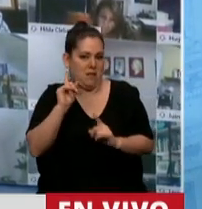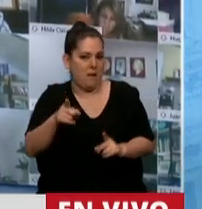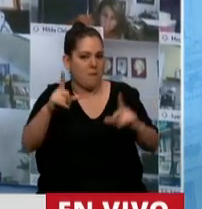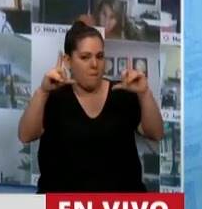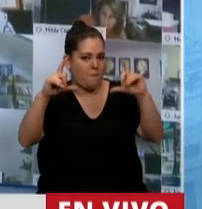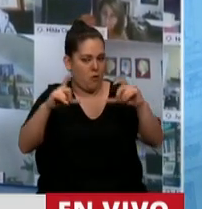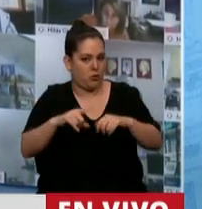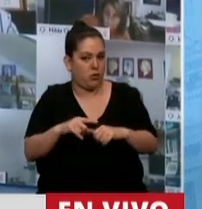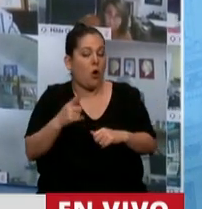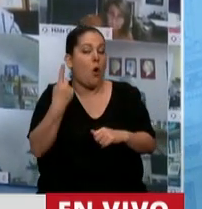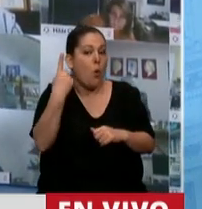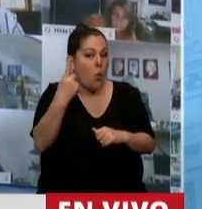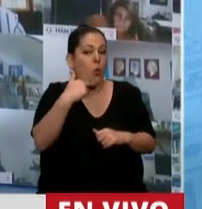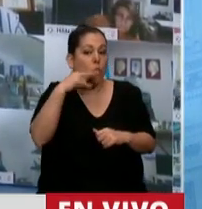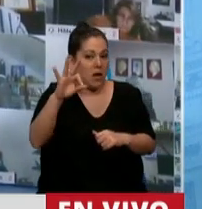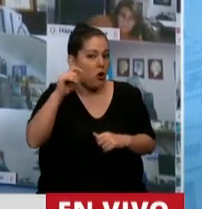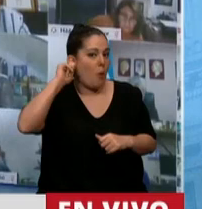Uno de ellos menor de edad.